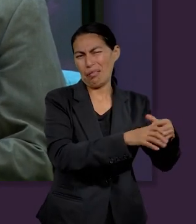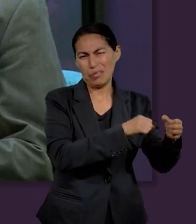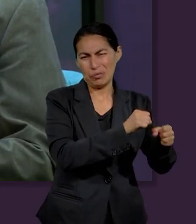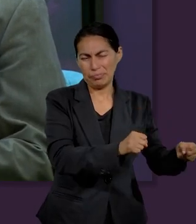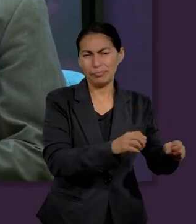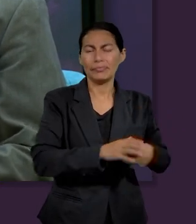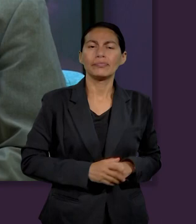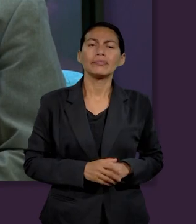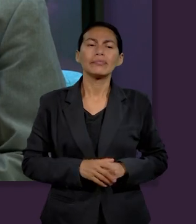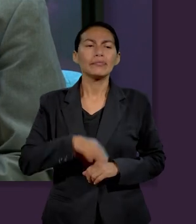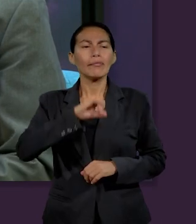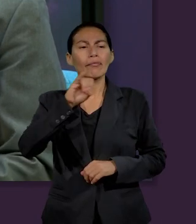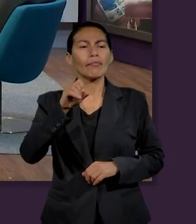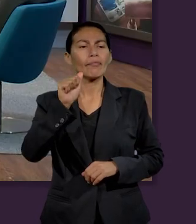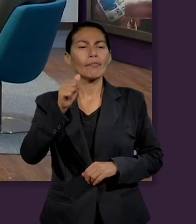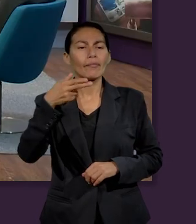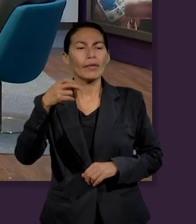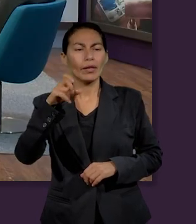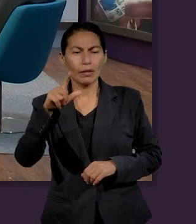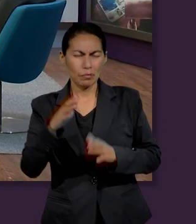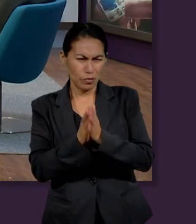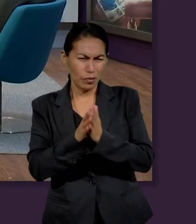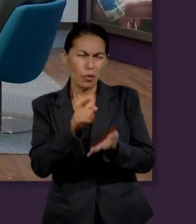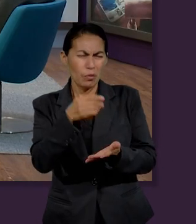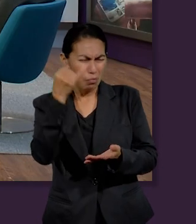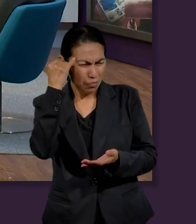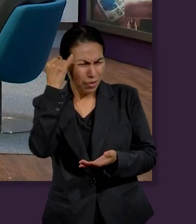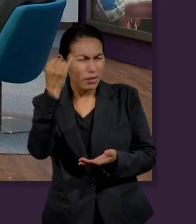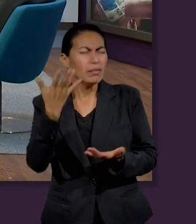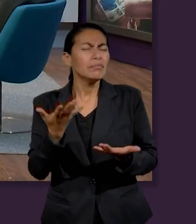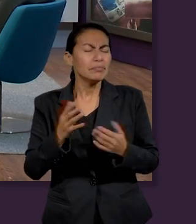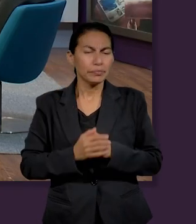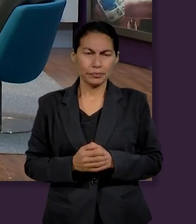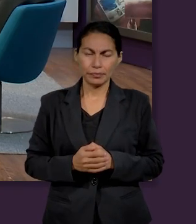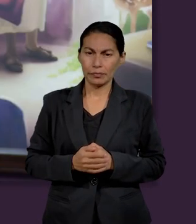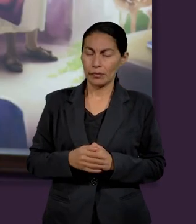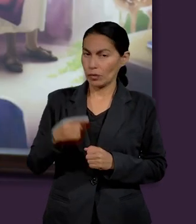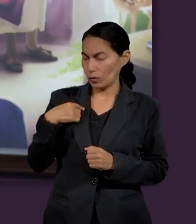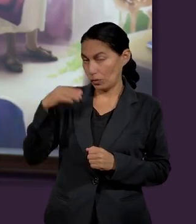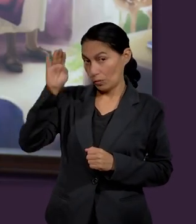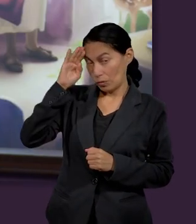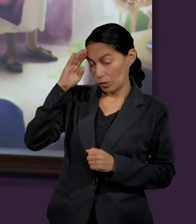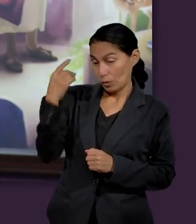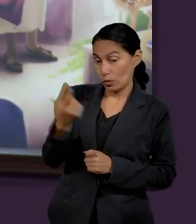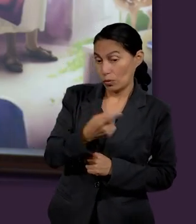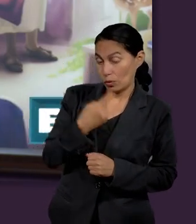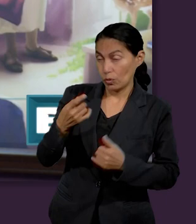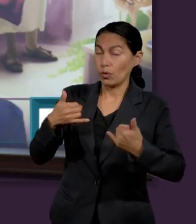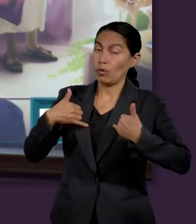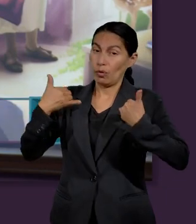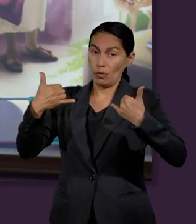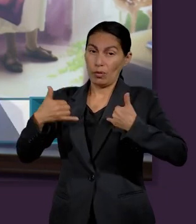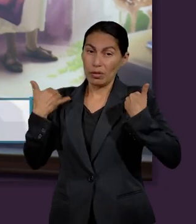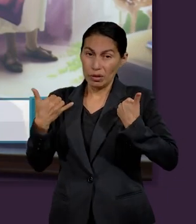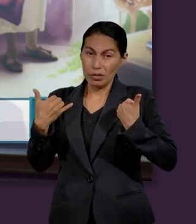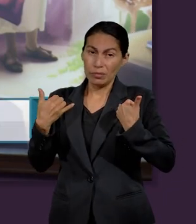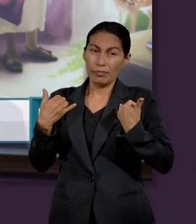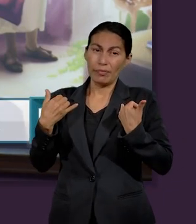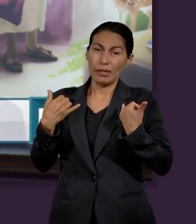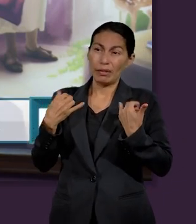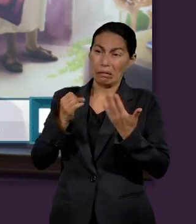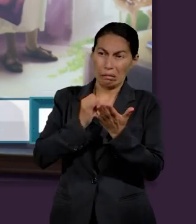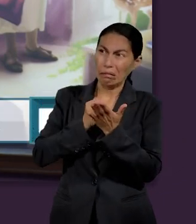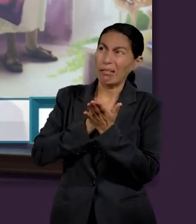pasajero Yael danos tu idea para cerrar pues si ya para terminar creo que como jóvenes nosotros